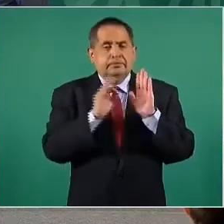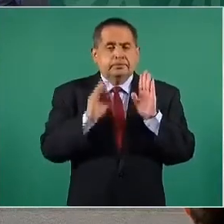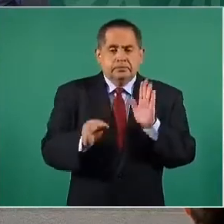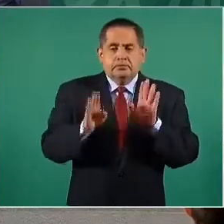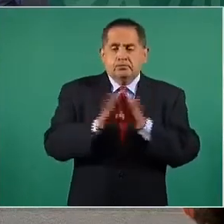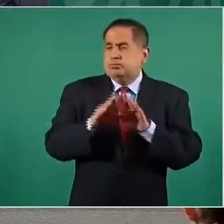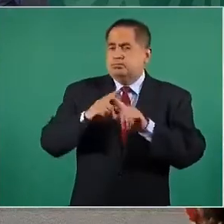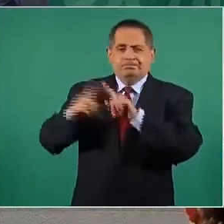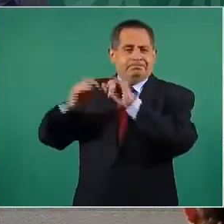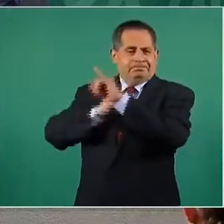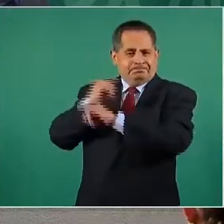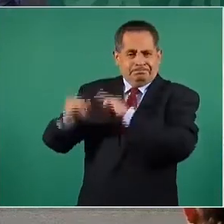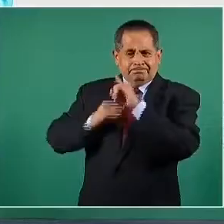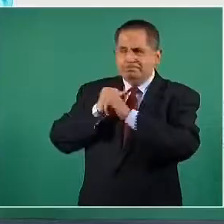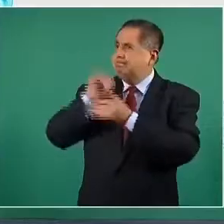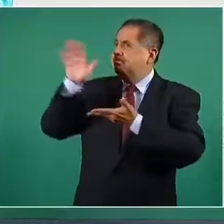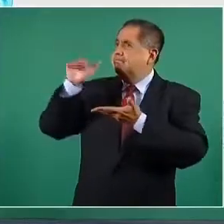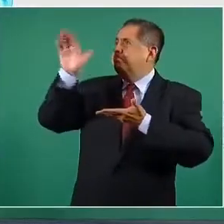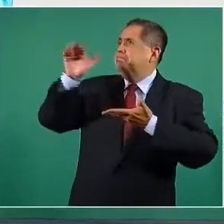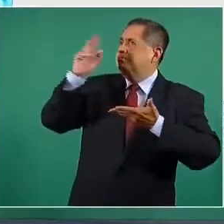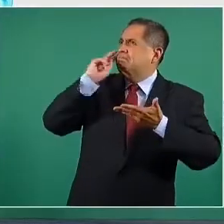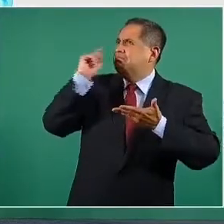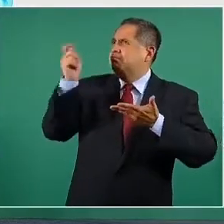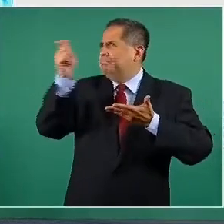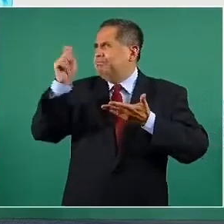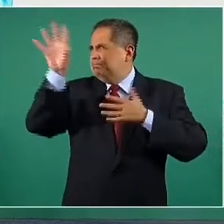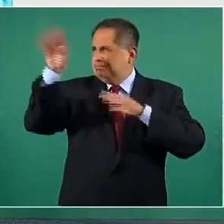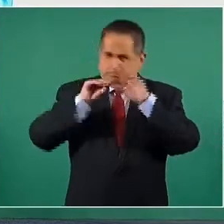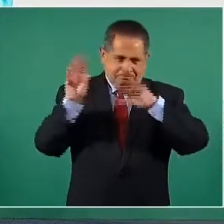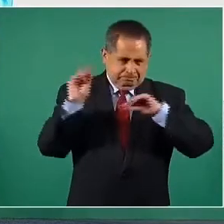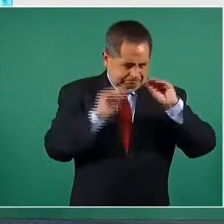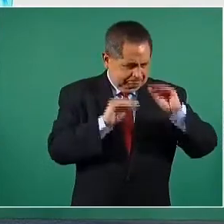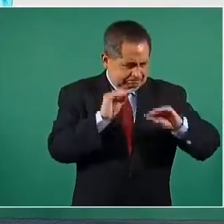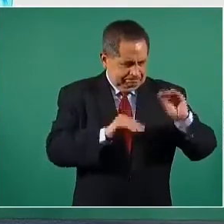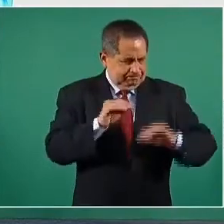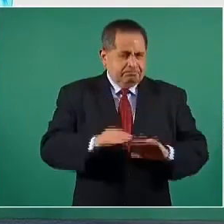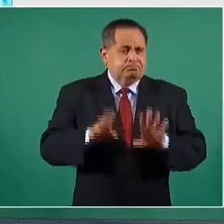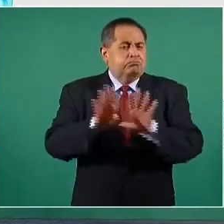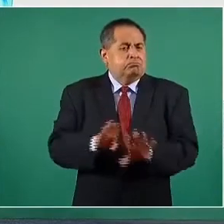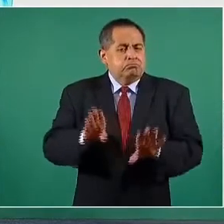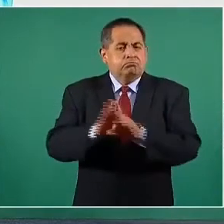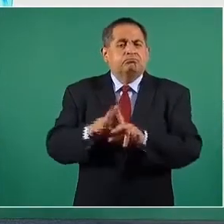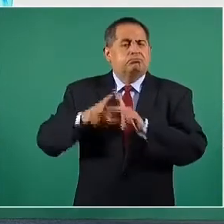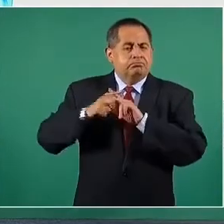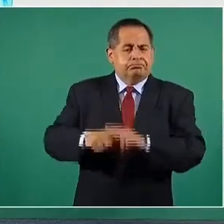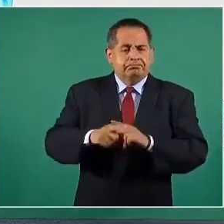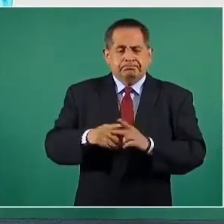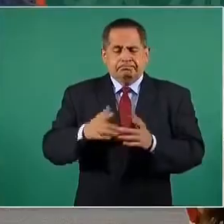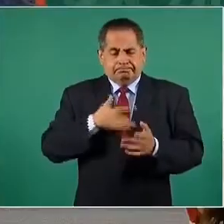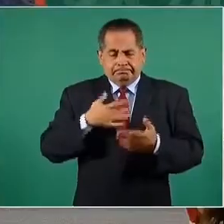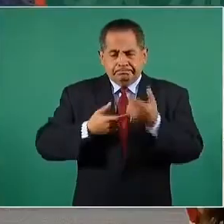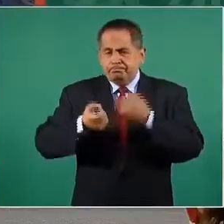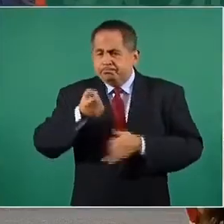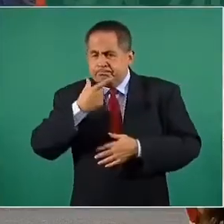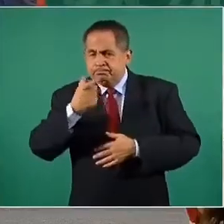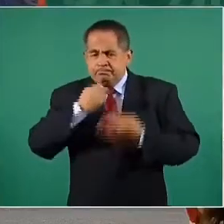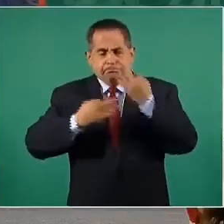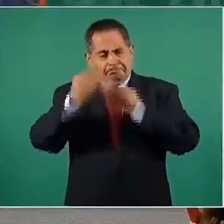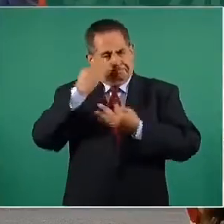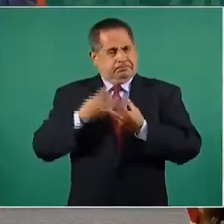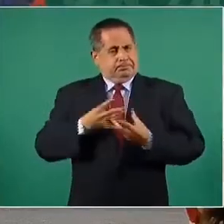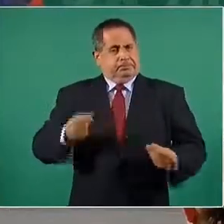la literatura científica nacional e internacional sobre los tratamientos que pueden ser útiles para COVID-19.